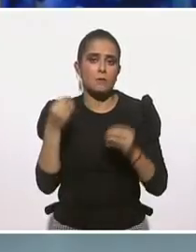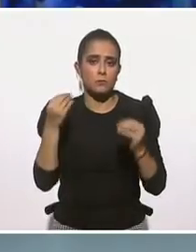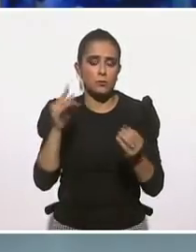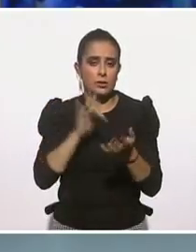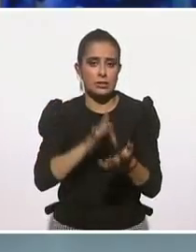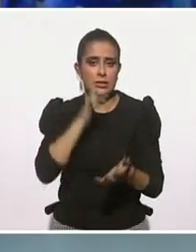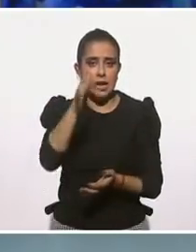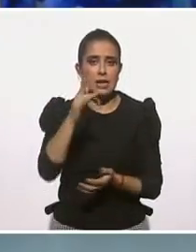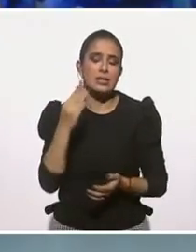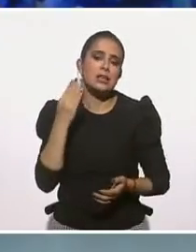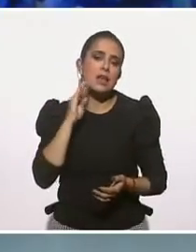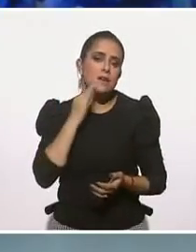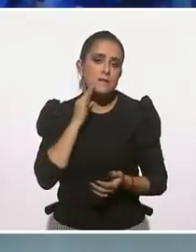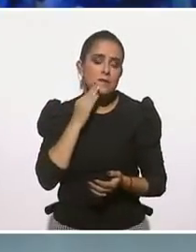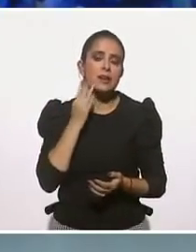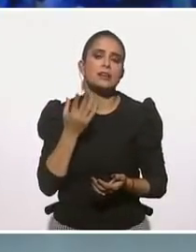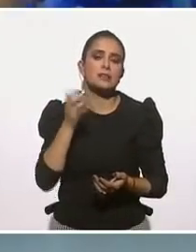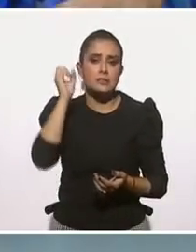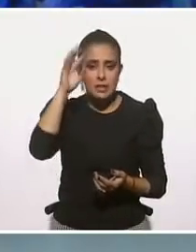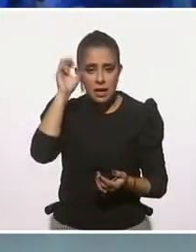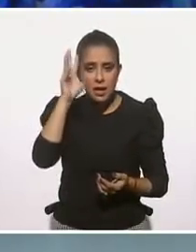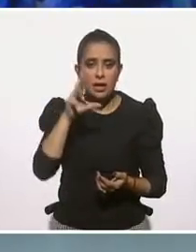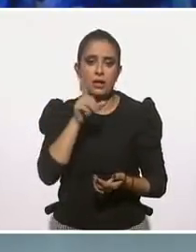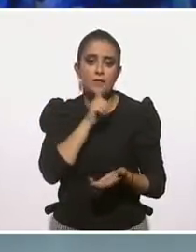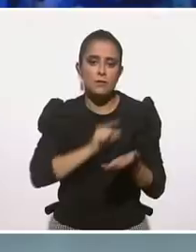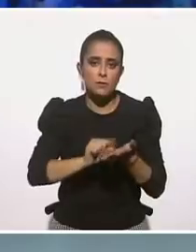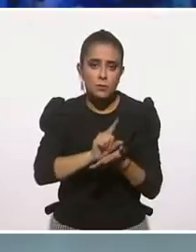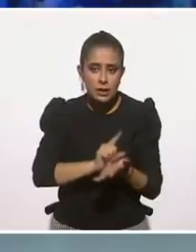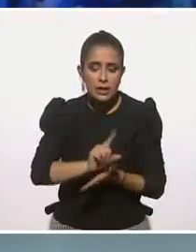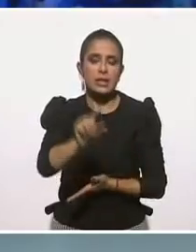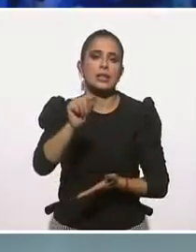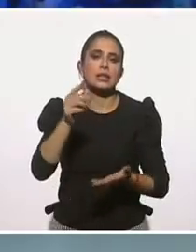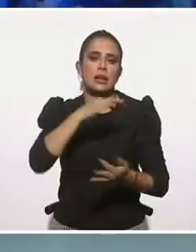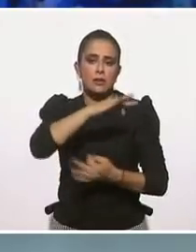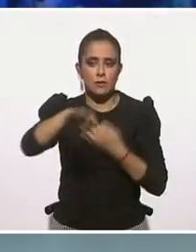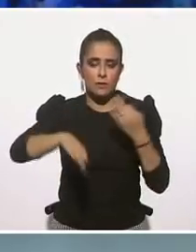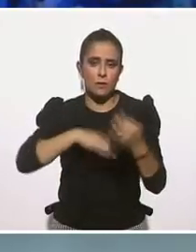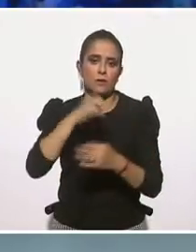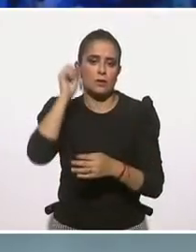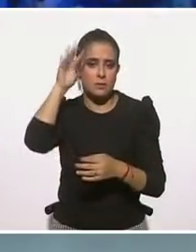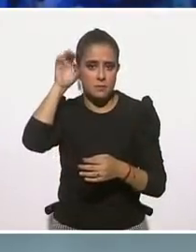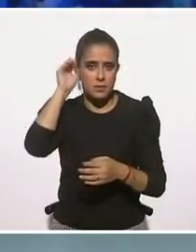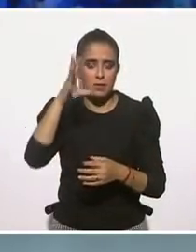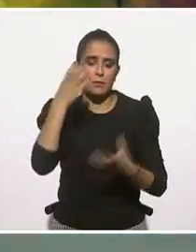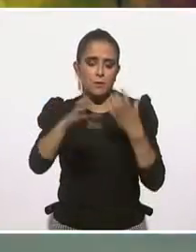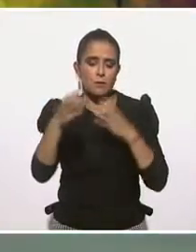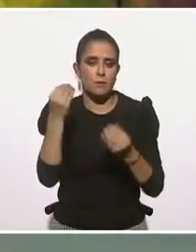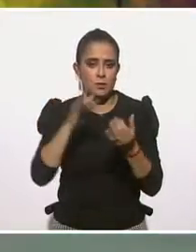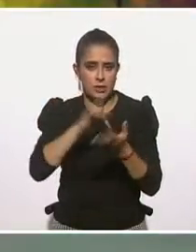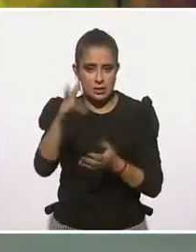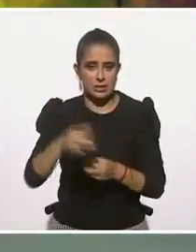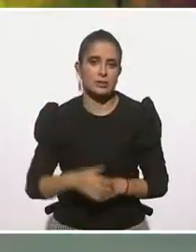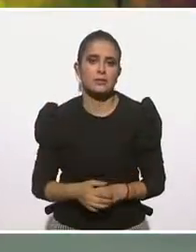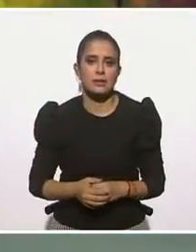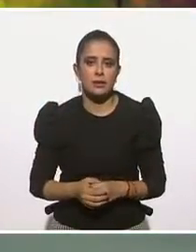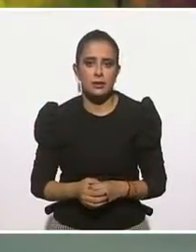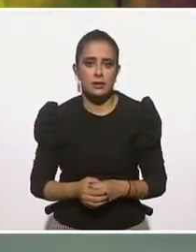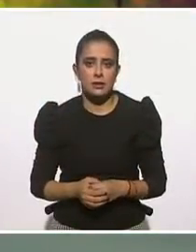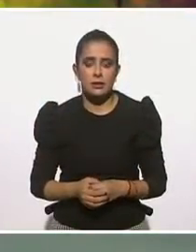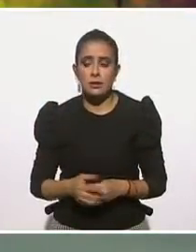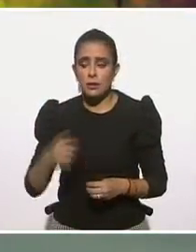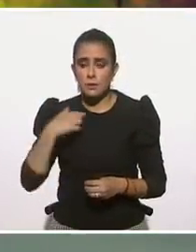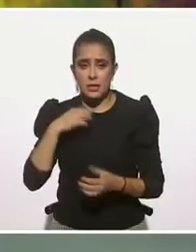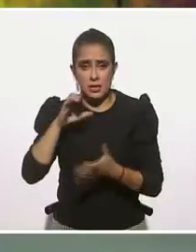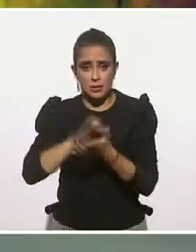Live, por Twitter y por YouTube Live. A ver, Anaí, cuéntanos. Tenemos una llamada de José Moreno que nos comenta, mi esposa